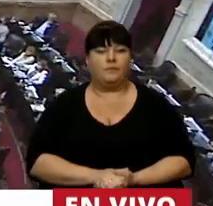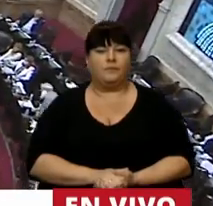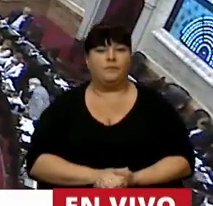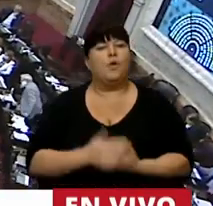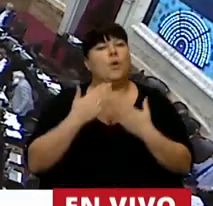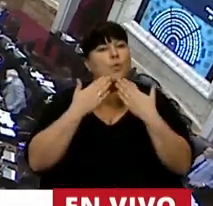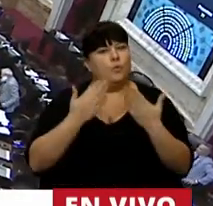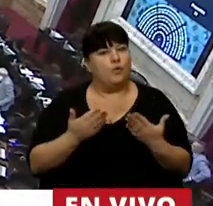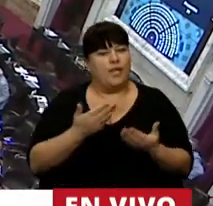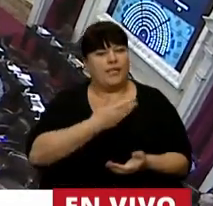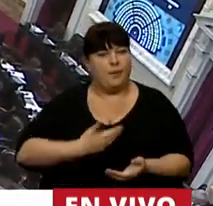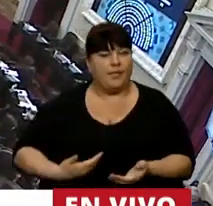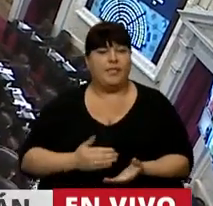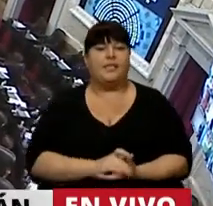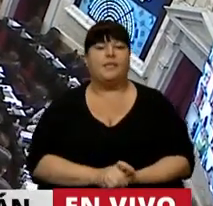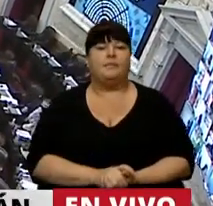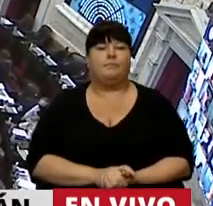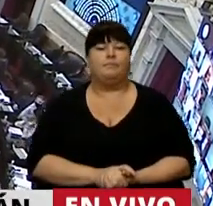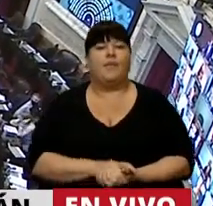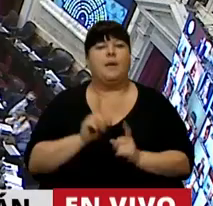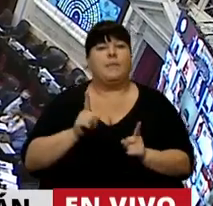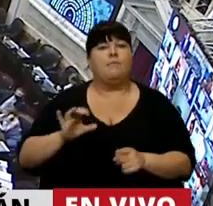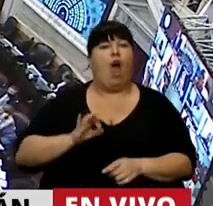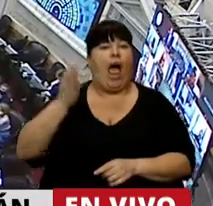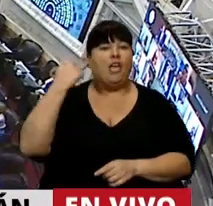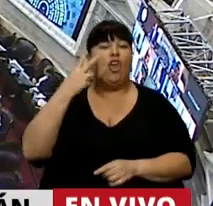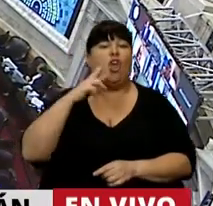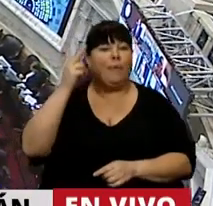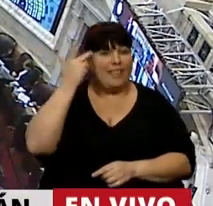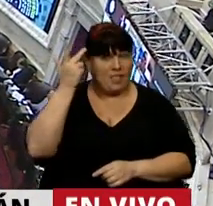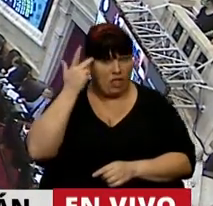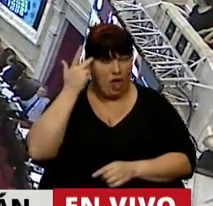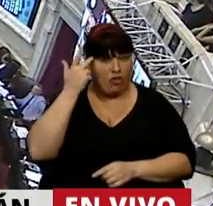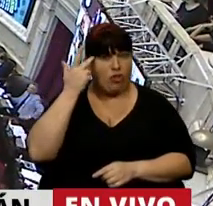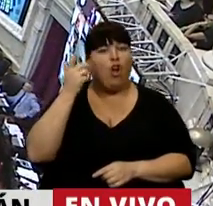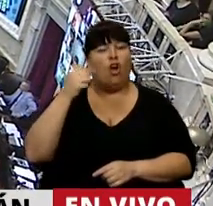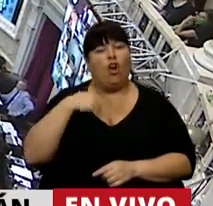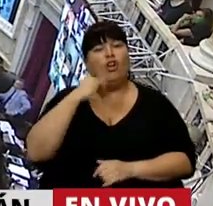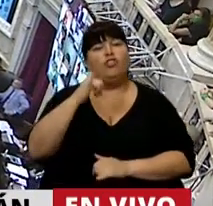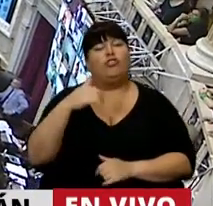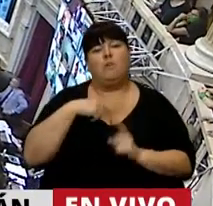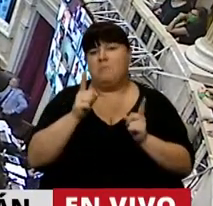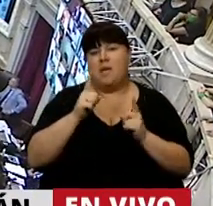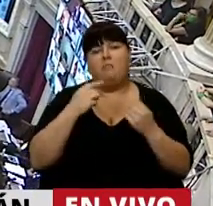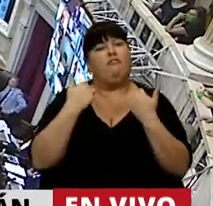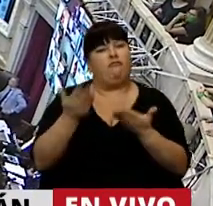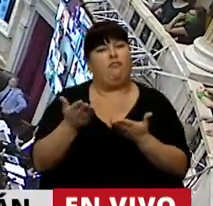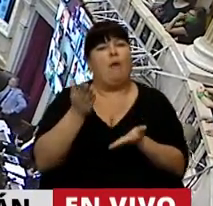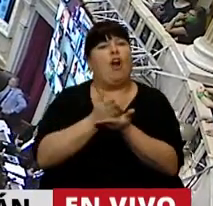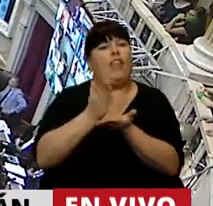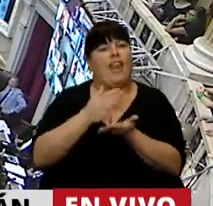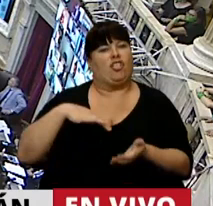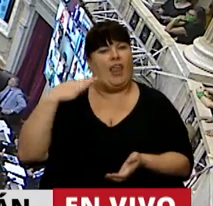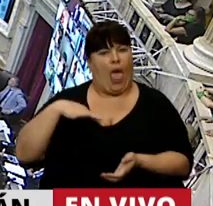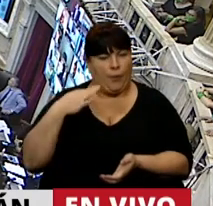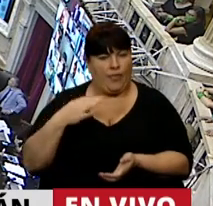Muchas gracias, señor Presidente. Como en el año 2018, voy a ratificar mi postura a favor del derecho a